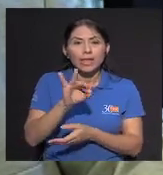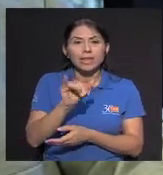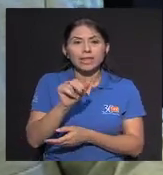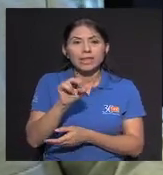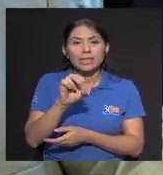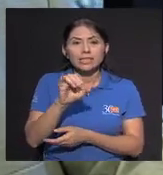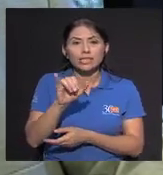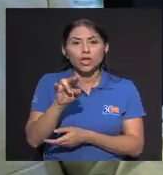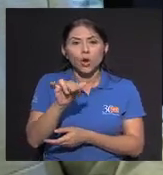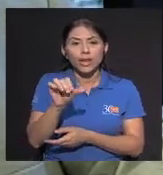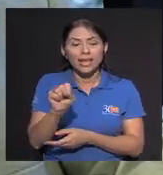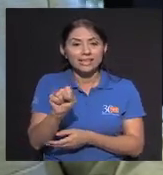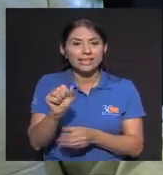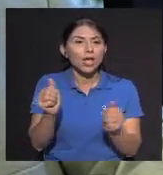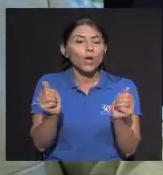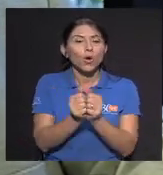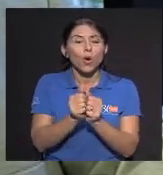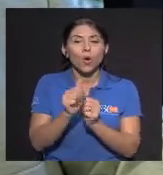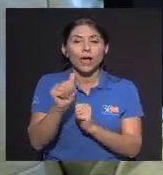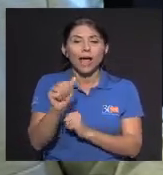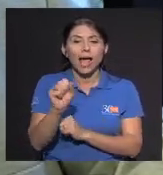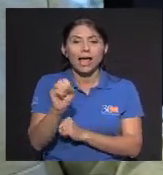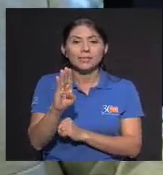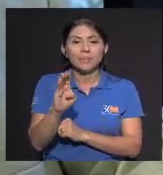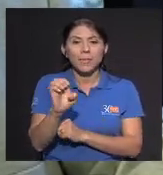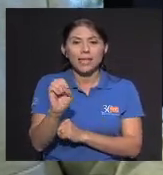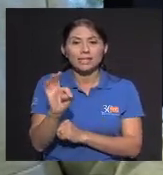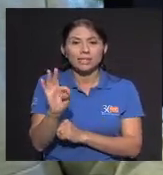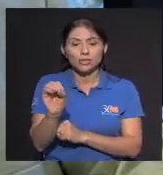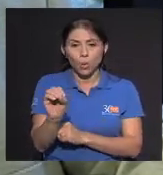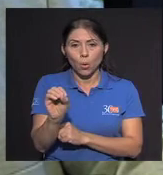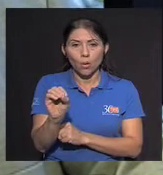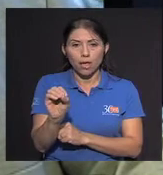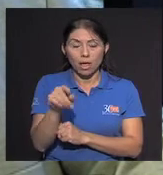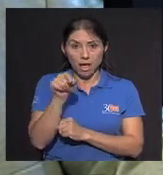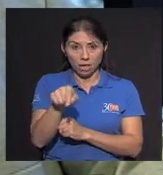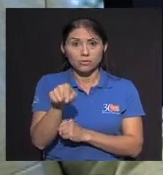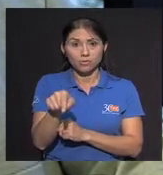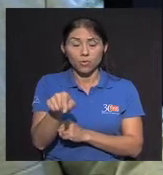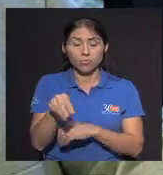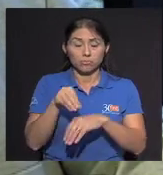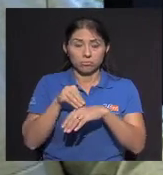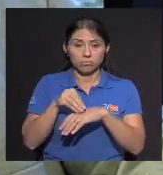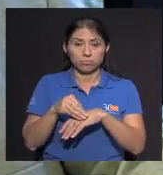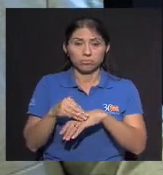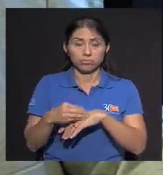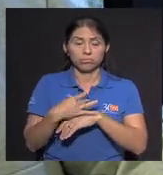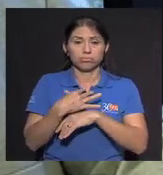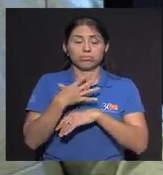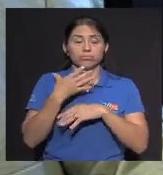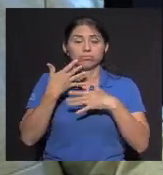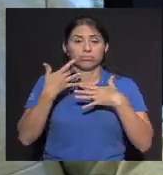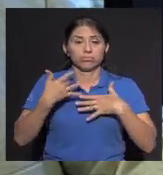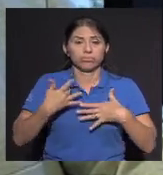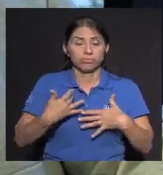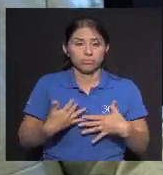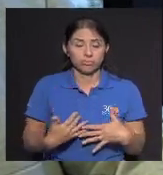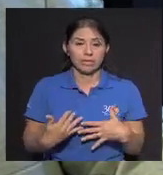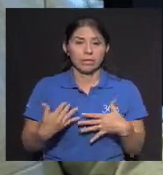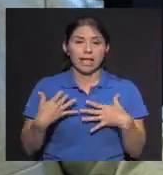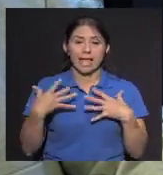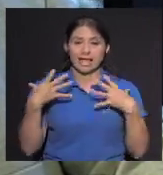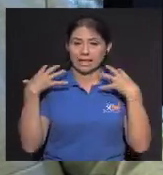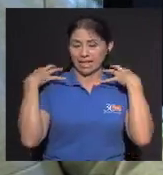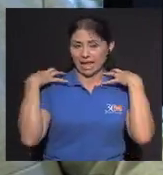Tinciones Y con asbestos, por ejemplo Que van a servir como